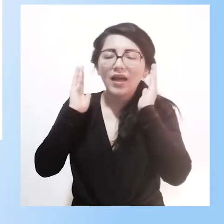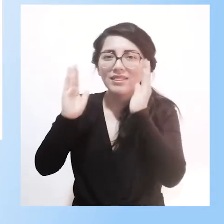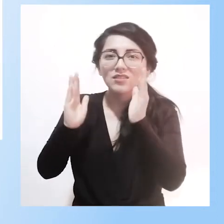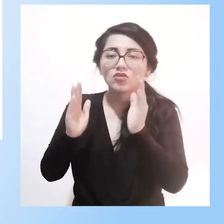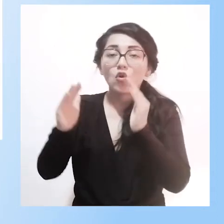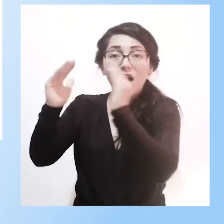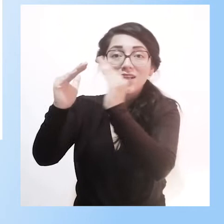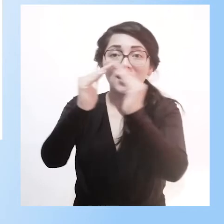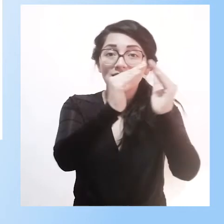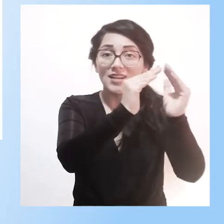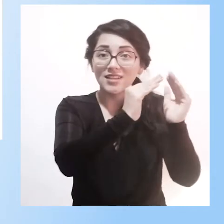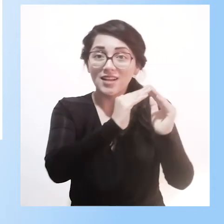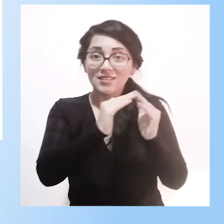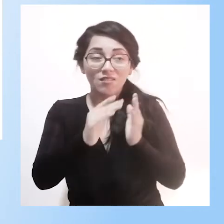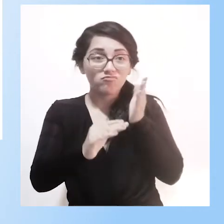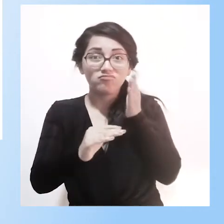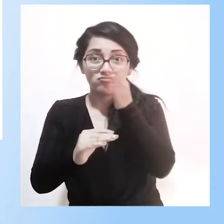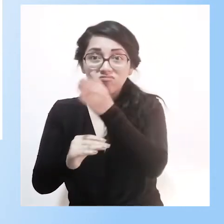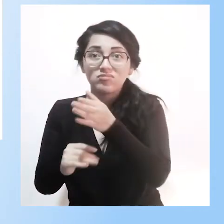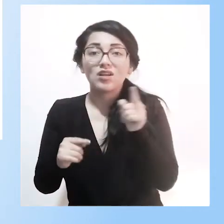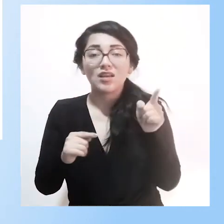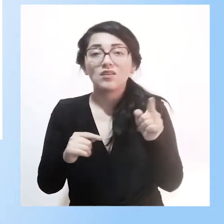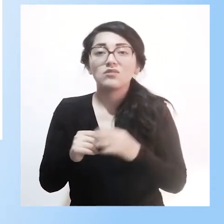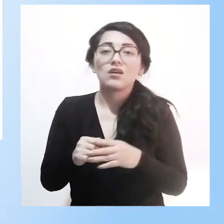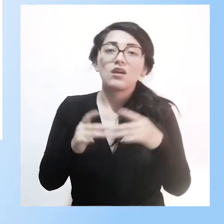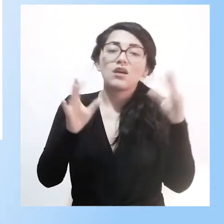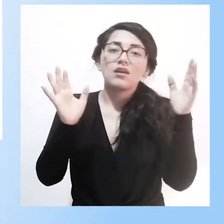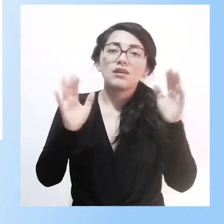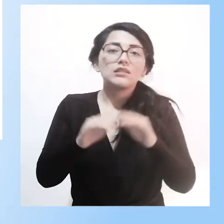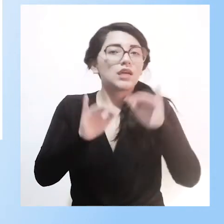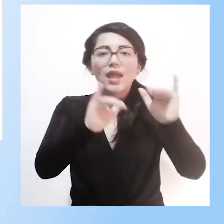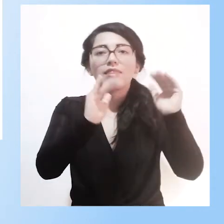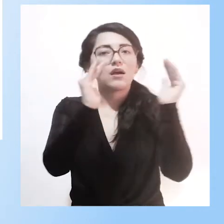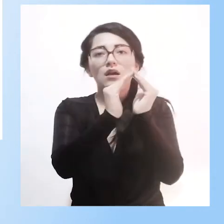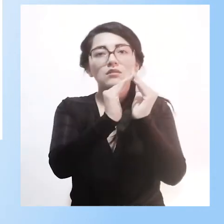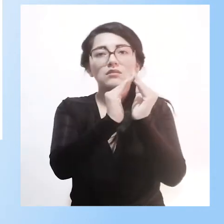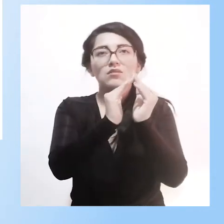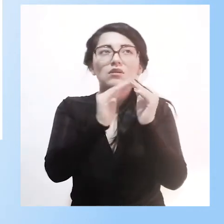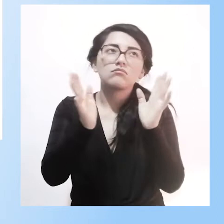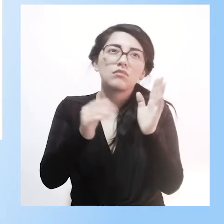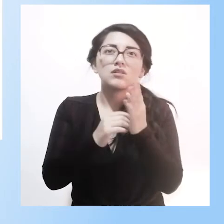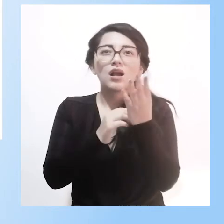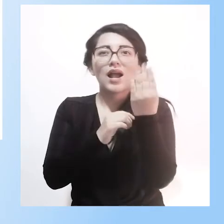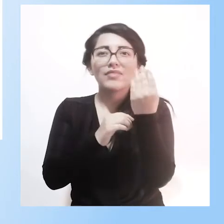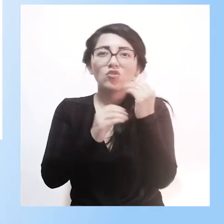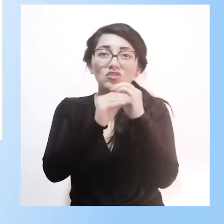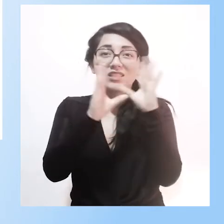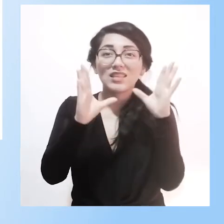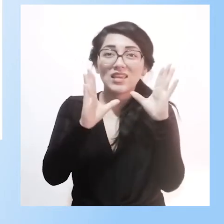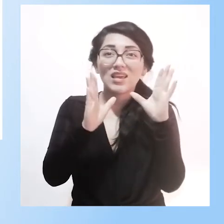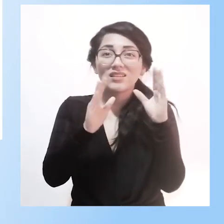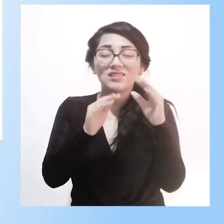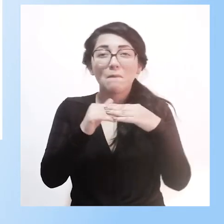el domicilio, en los estudiantes que requieren reposo médico prolongado, es decir, más de 14 días, o por reiteradas ocasiones